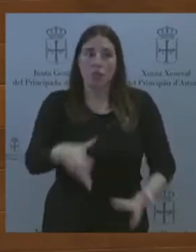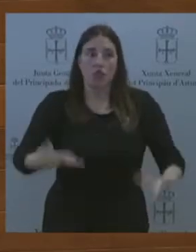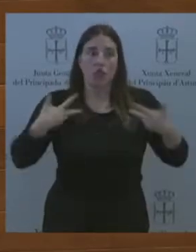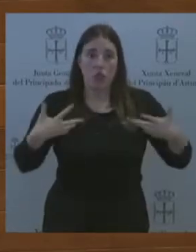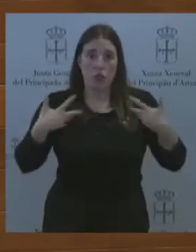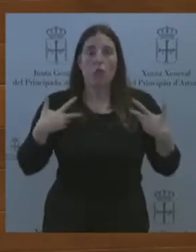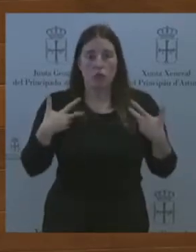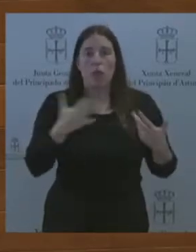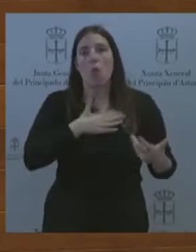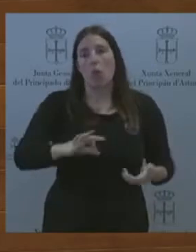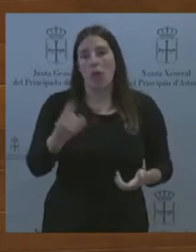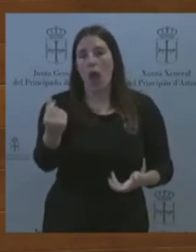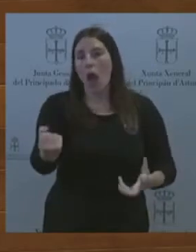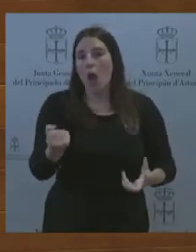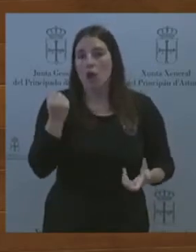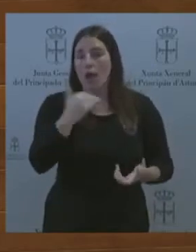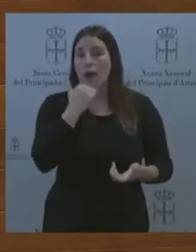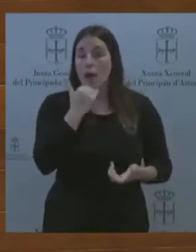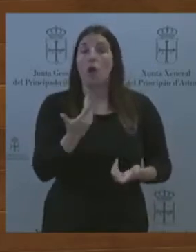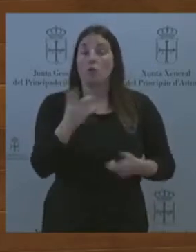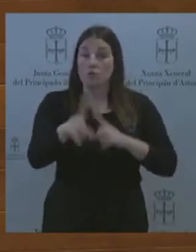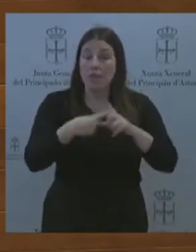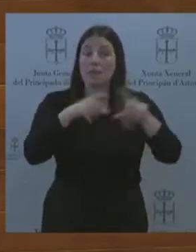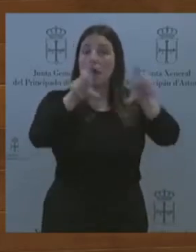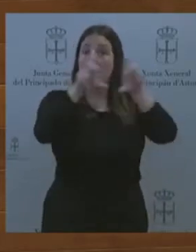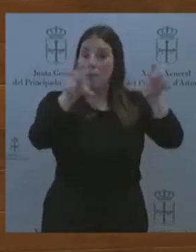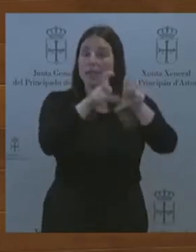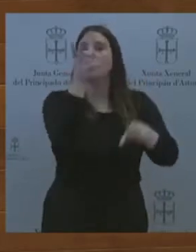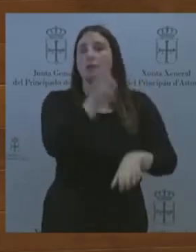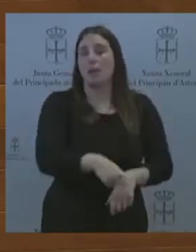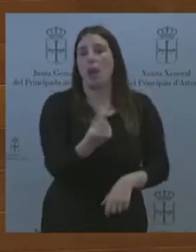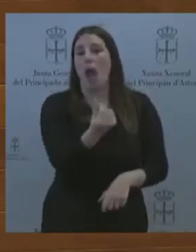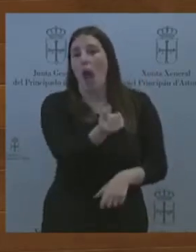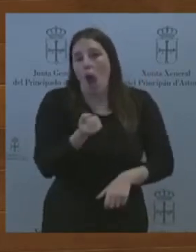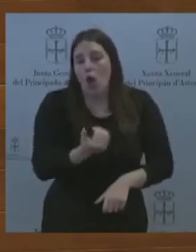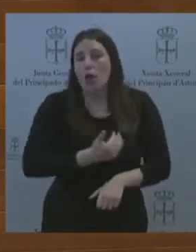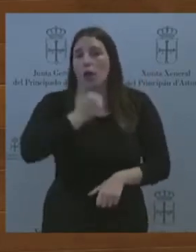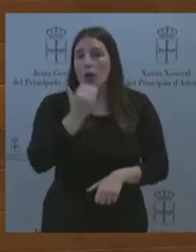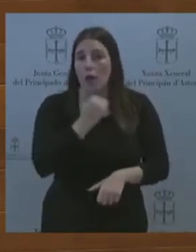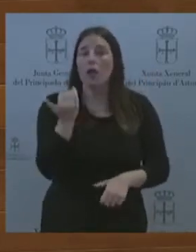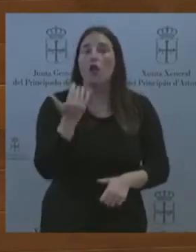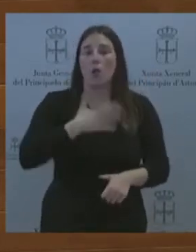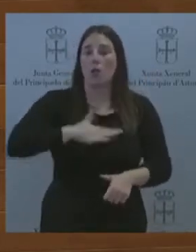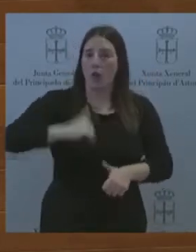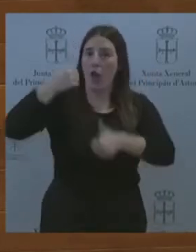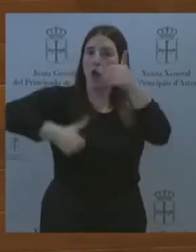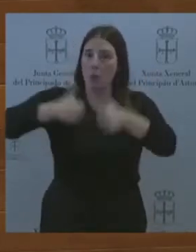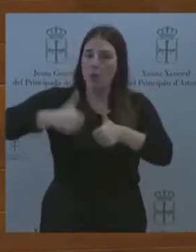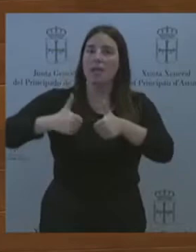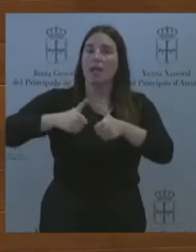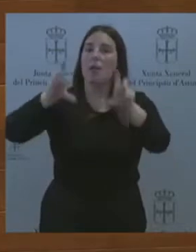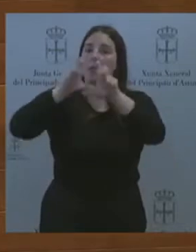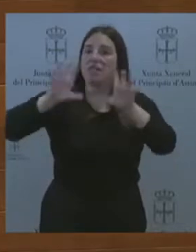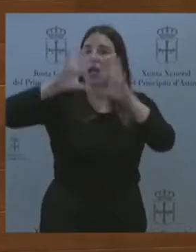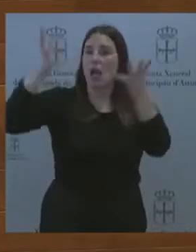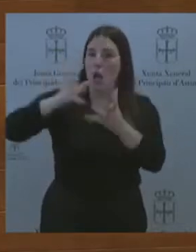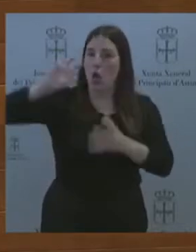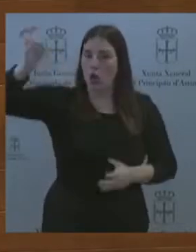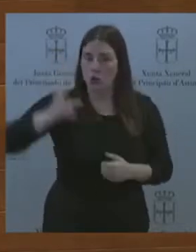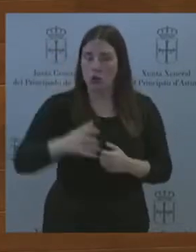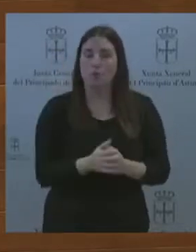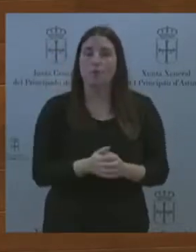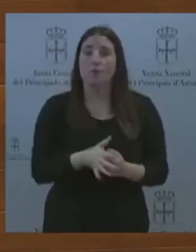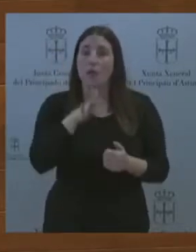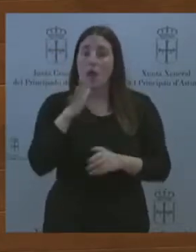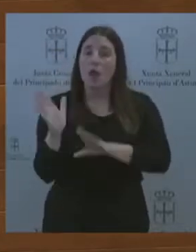mejorar su competitividad frente a competidores internacionales. Ahora pasamos al Grupo Parlamentario de Podemos,